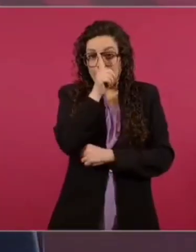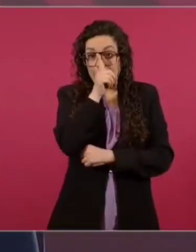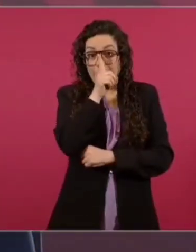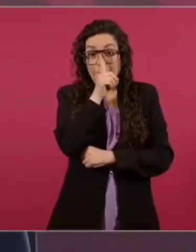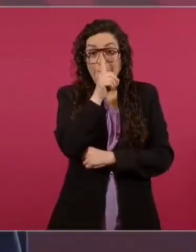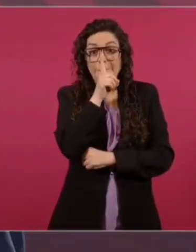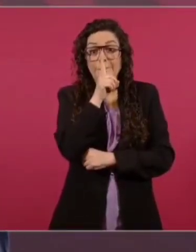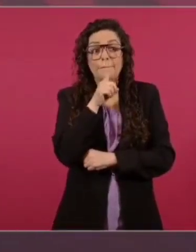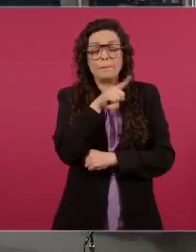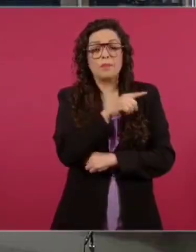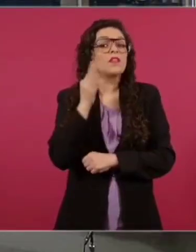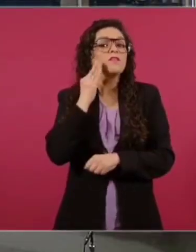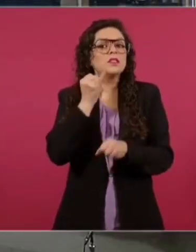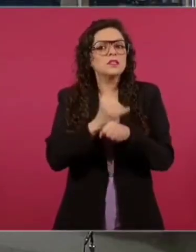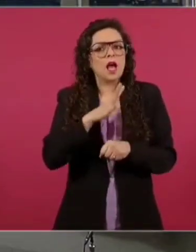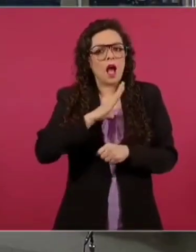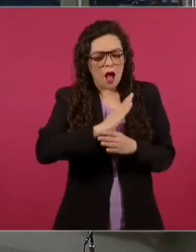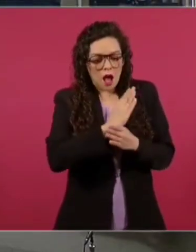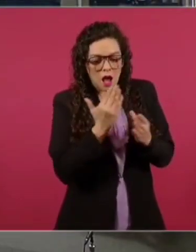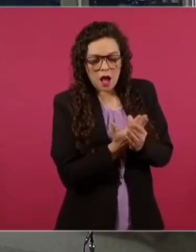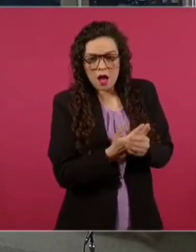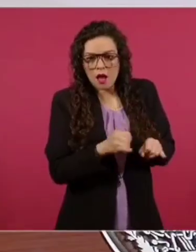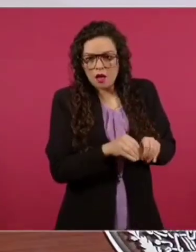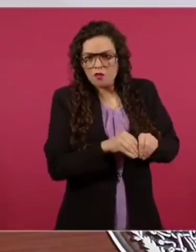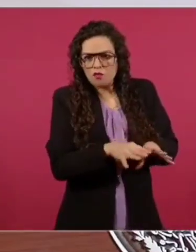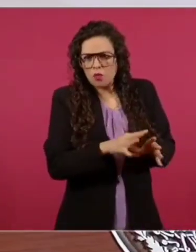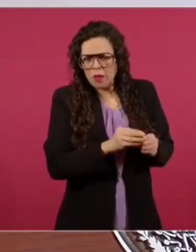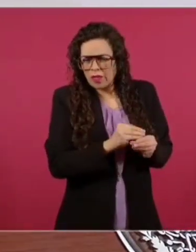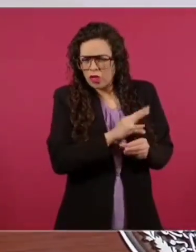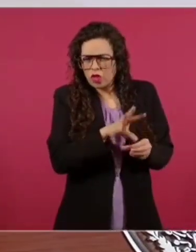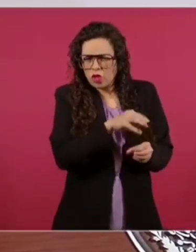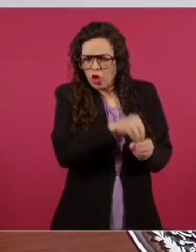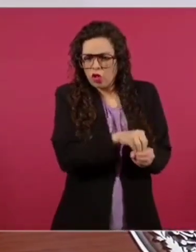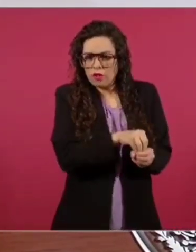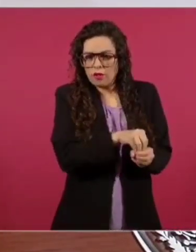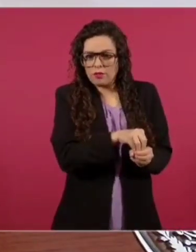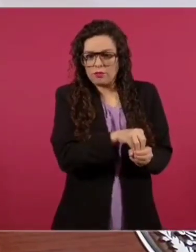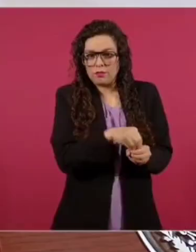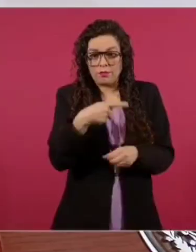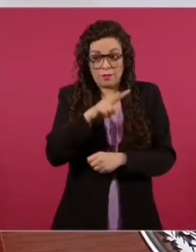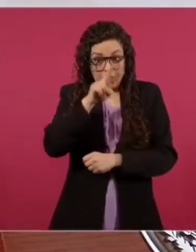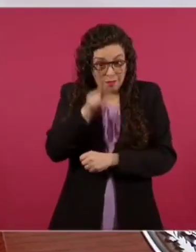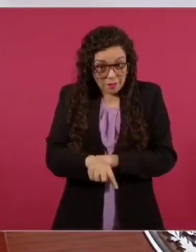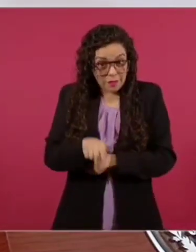solicitando orden de aprehensión, que el Poder Judicial no otorga, no quieren los jueces,